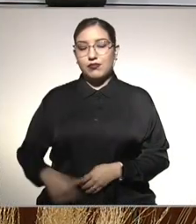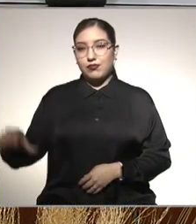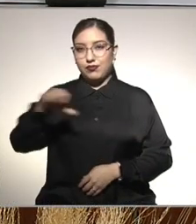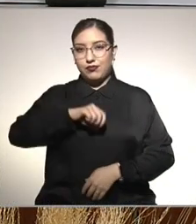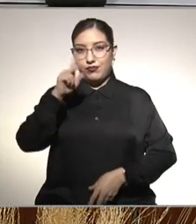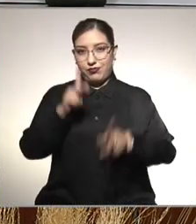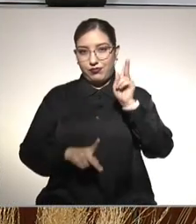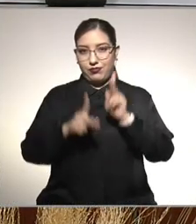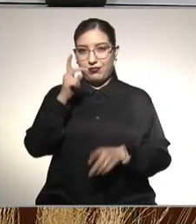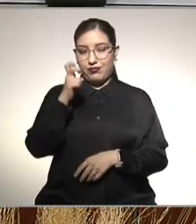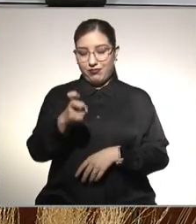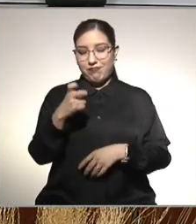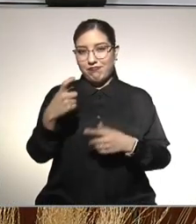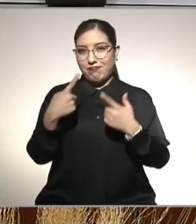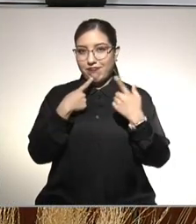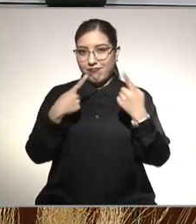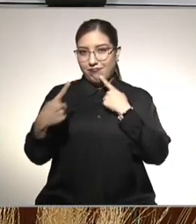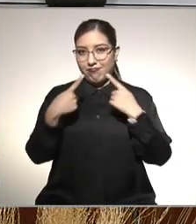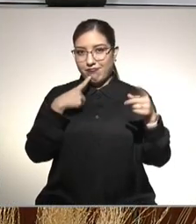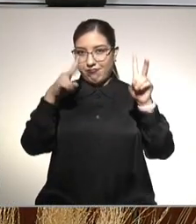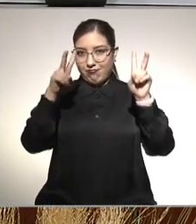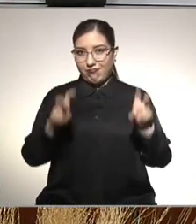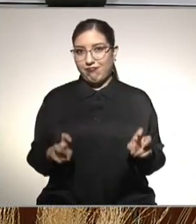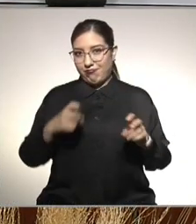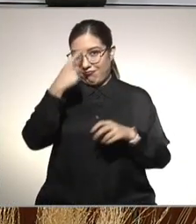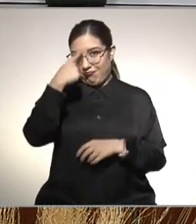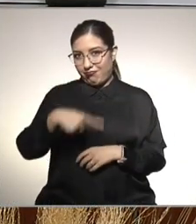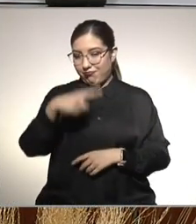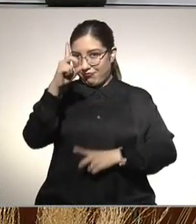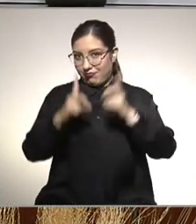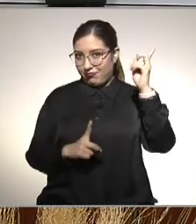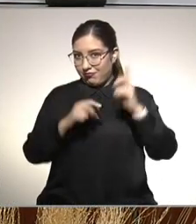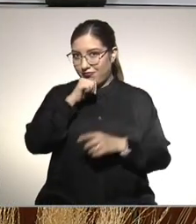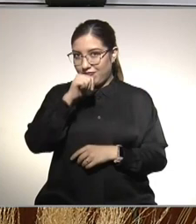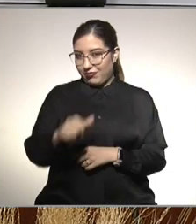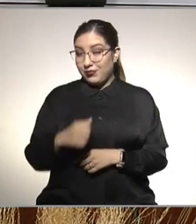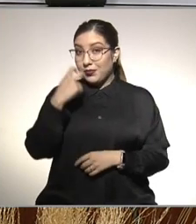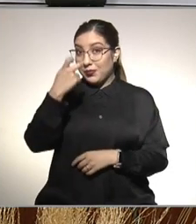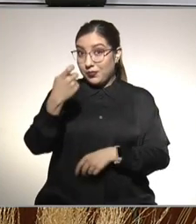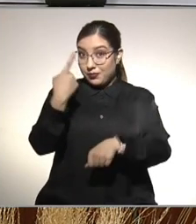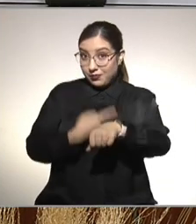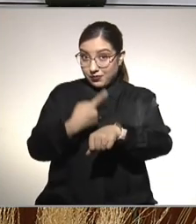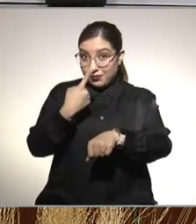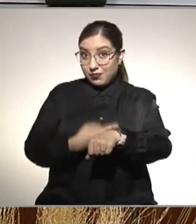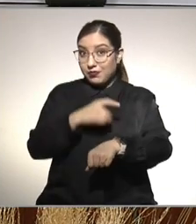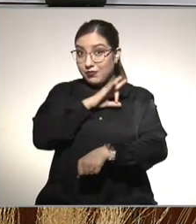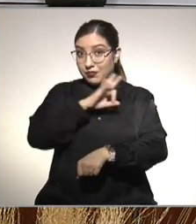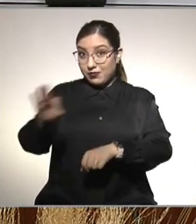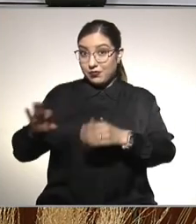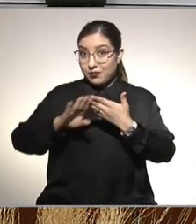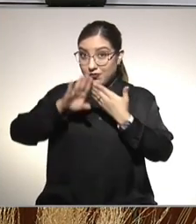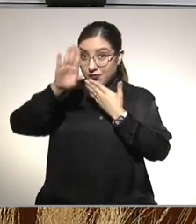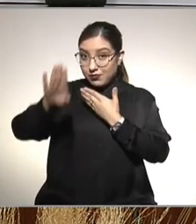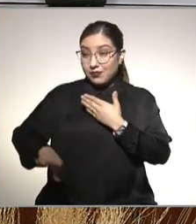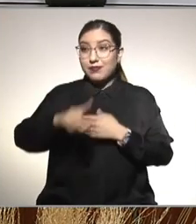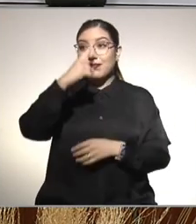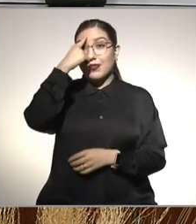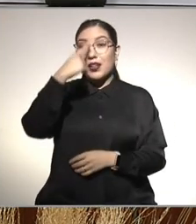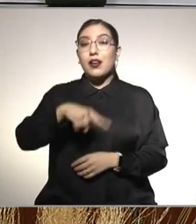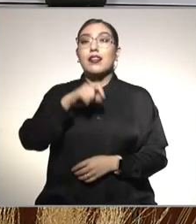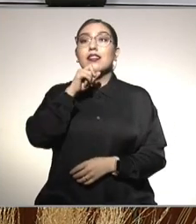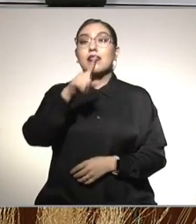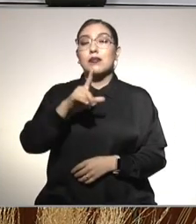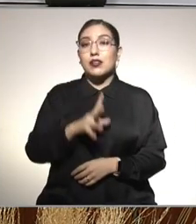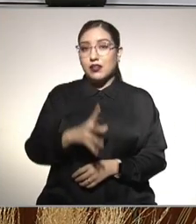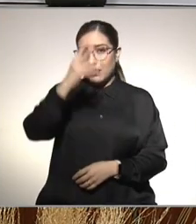en diálogos para que no te quede ninguna duda y sobre todo es una enfermedad en donde podemos aplicar muchísima prevención y sobre todo aprender a cuándo